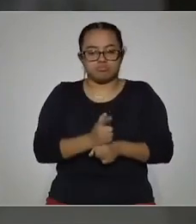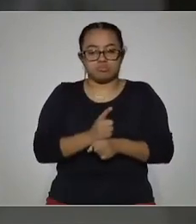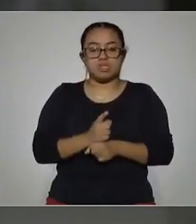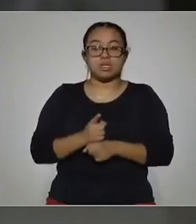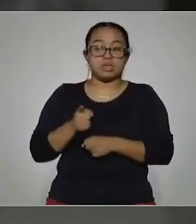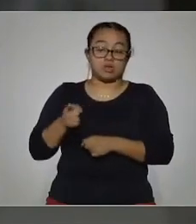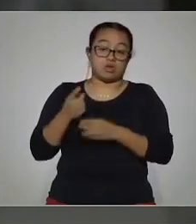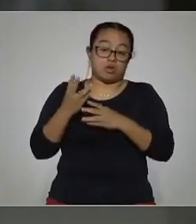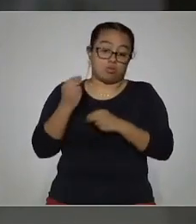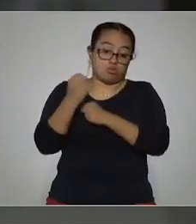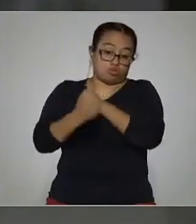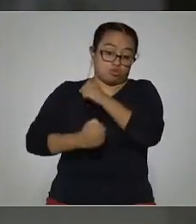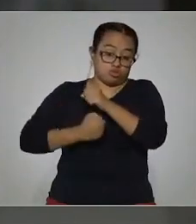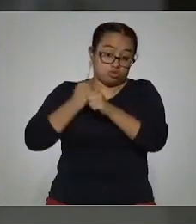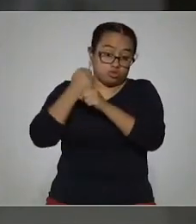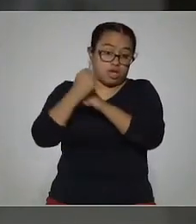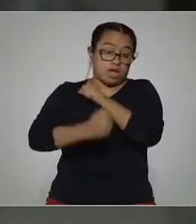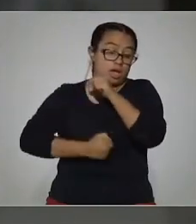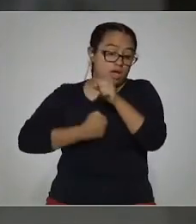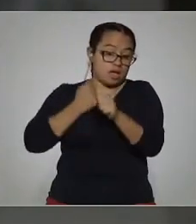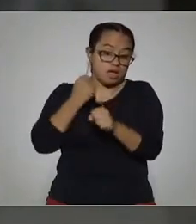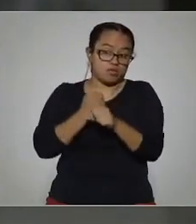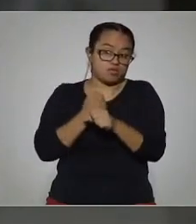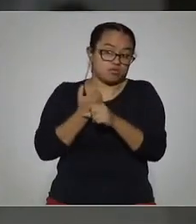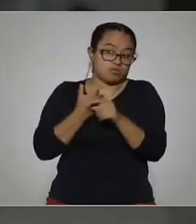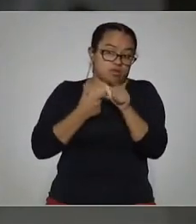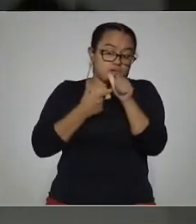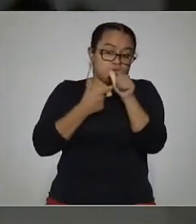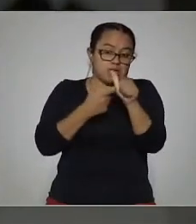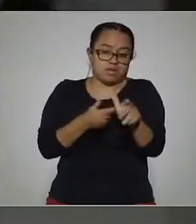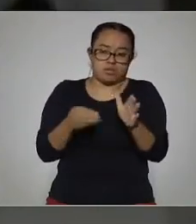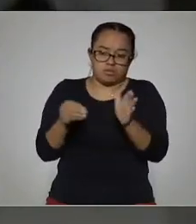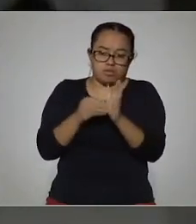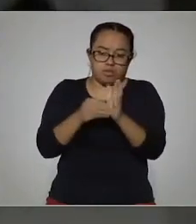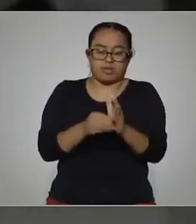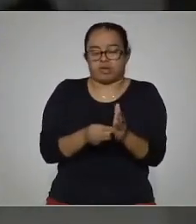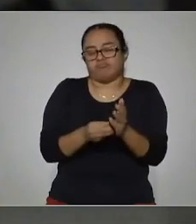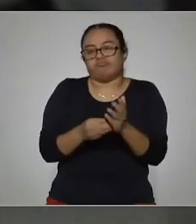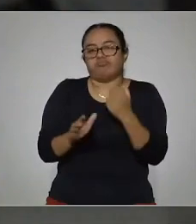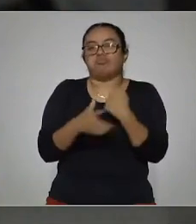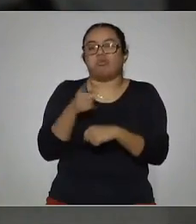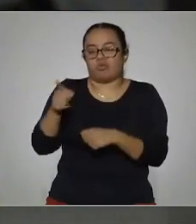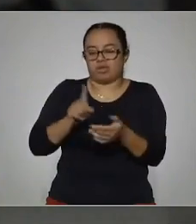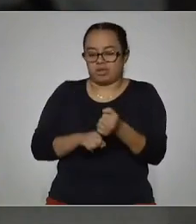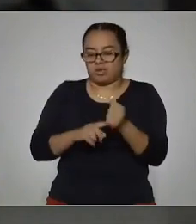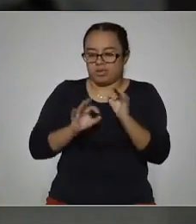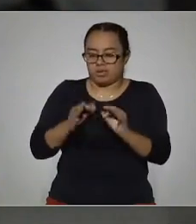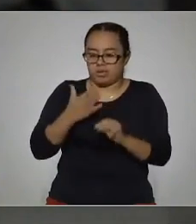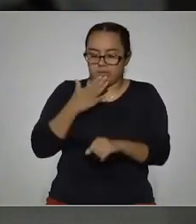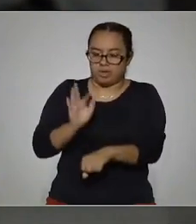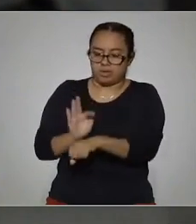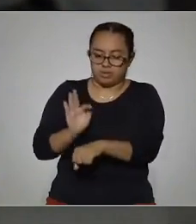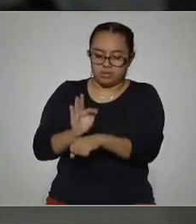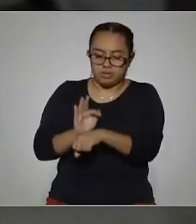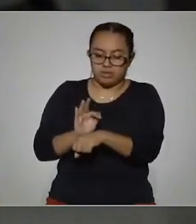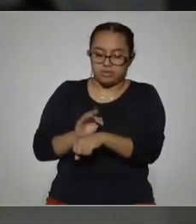tantos años pues en la vida y sigue vigente, pues es por algo. Así que no le veo tema que